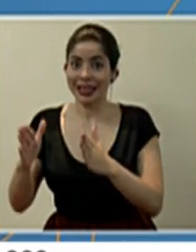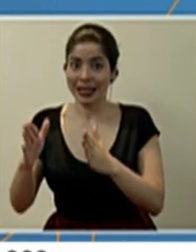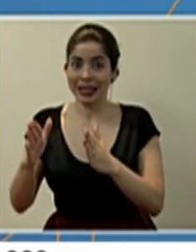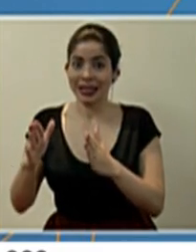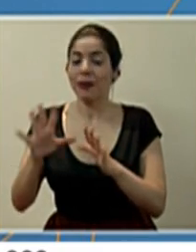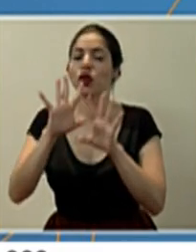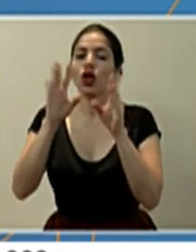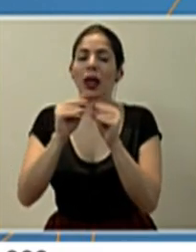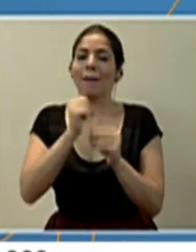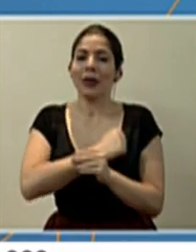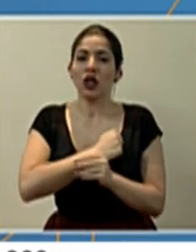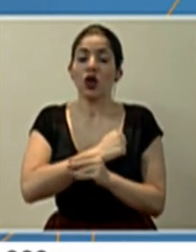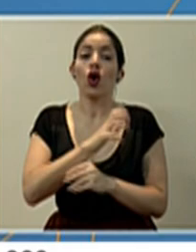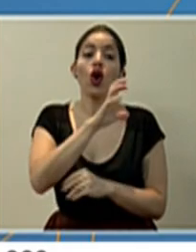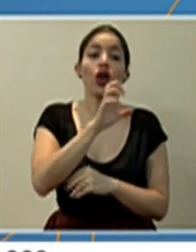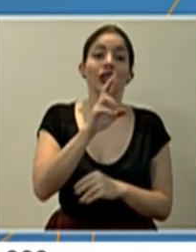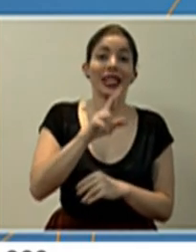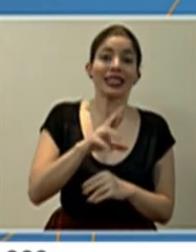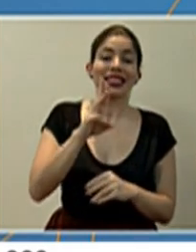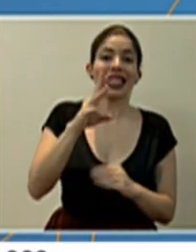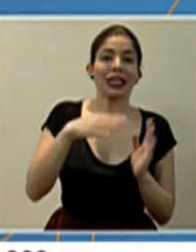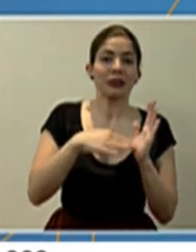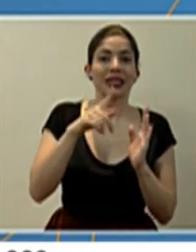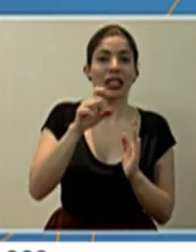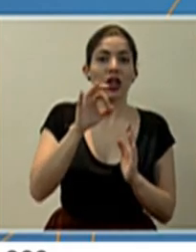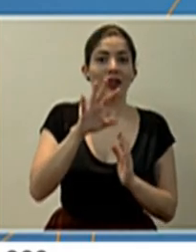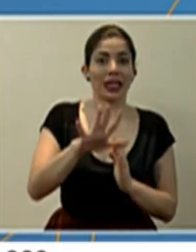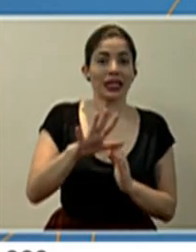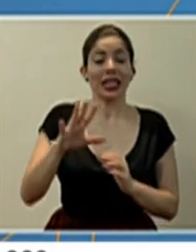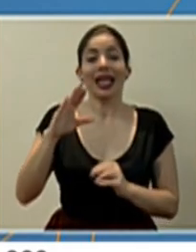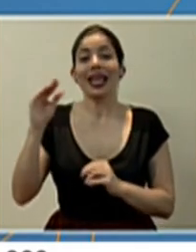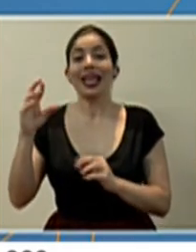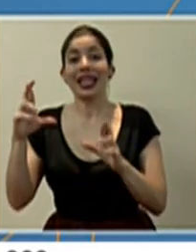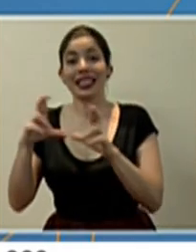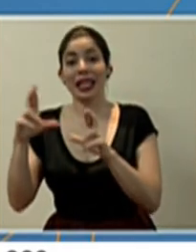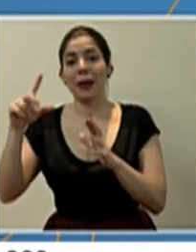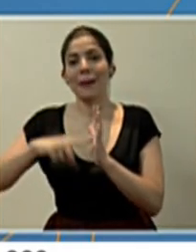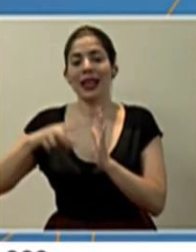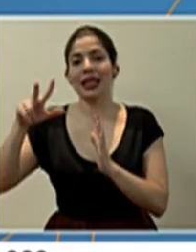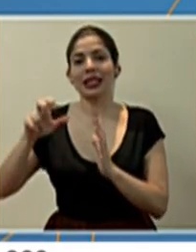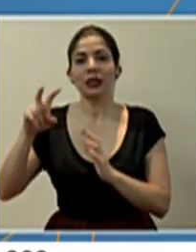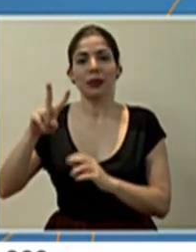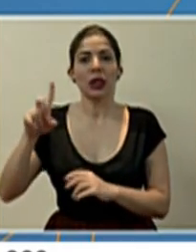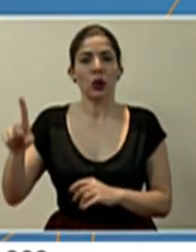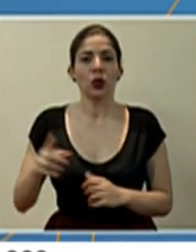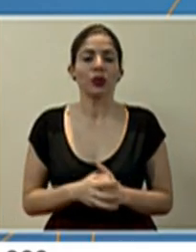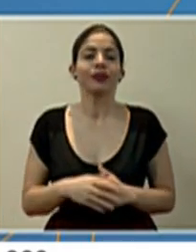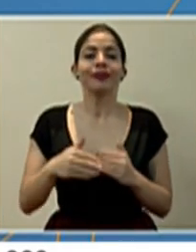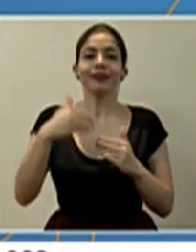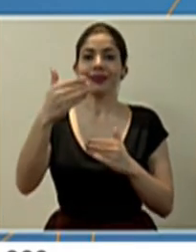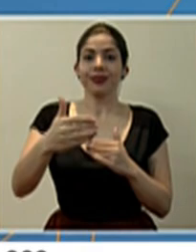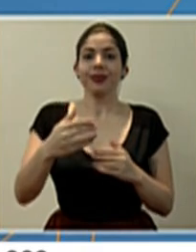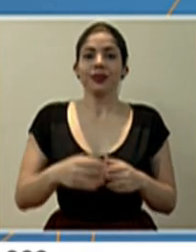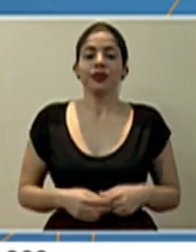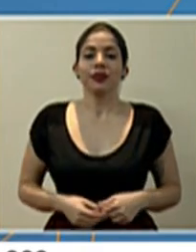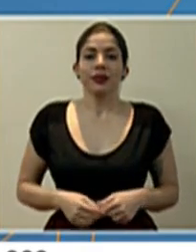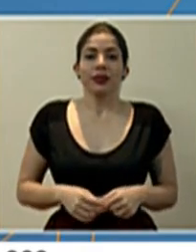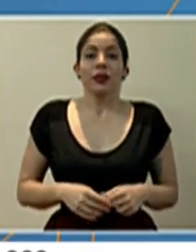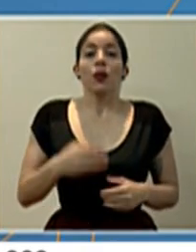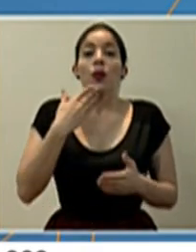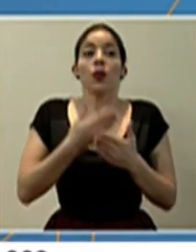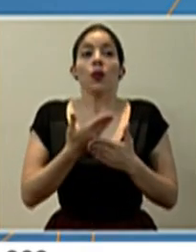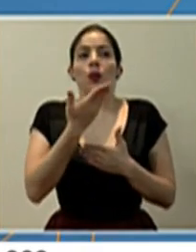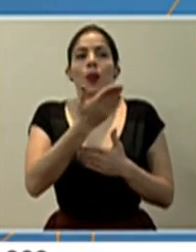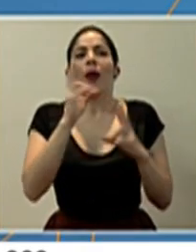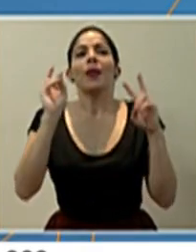ese es el total, perdón, costarricenses 6 mil 195 y residentes 1 mil 321. Siguiente. Bueno, esto es